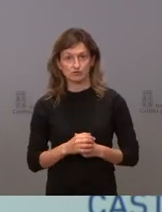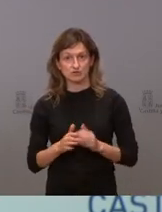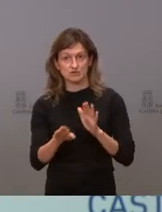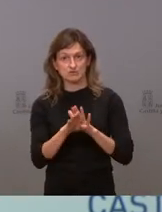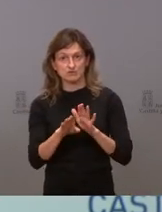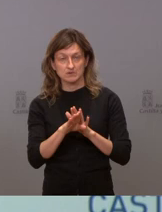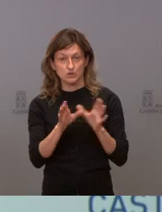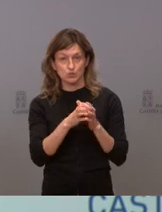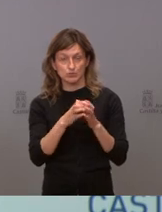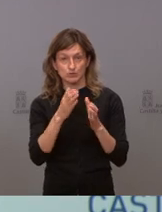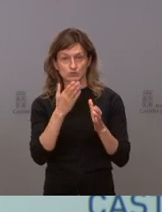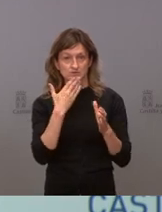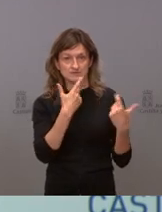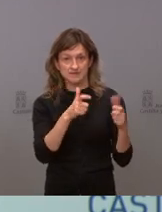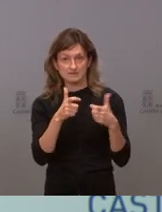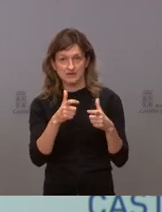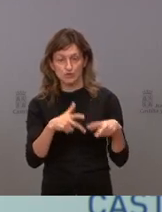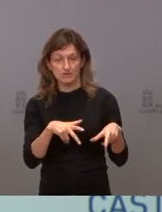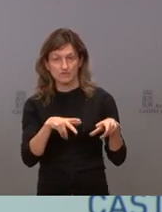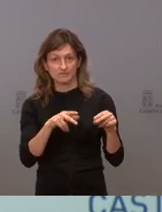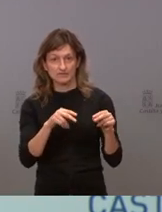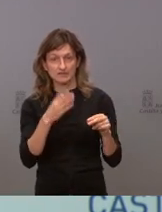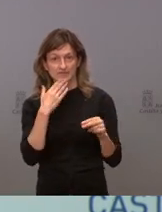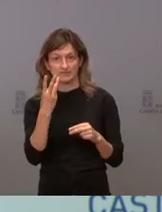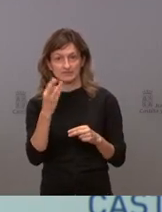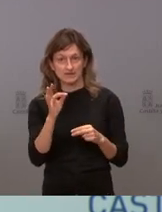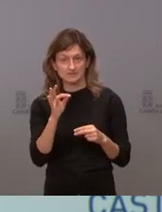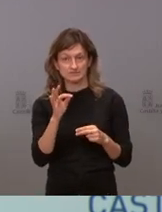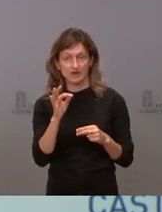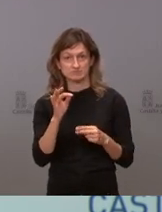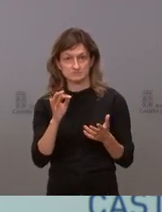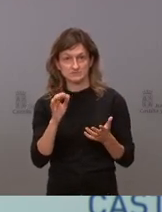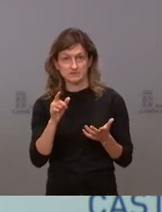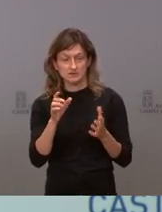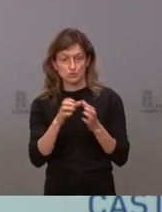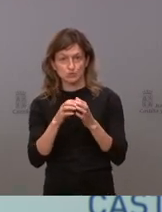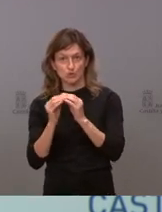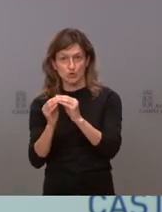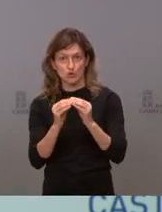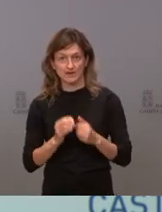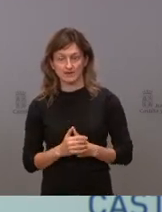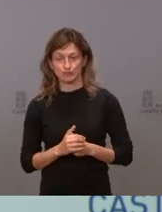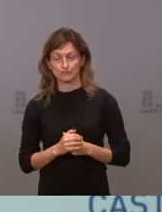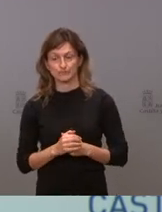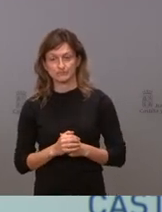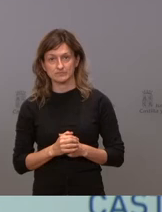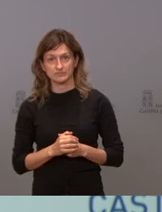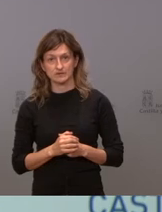mantiene por grupos etarios y que una vez que se llega a los 30 años eso sí el grupo será homogéneo ya no seguiremos